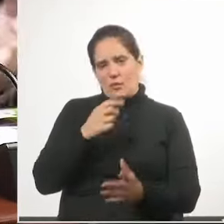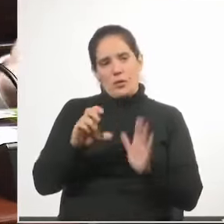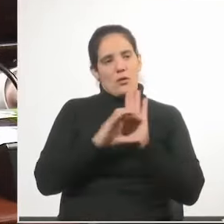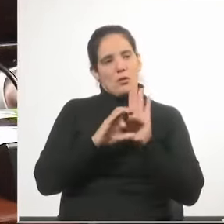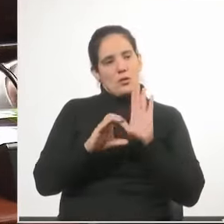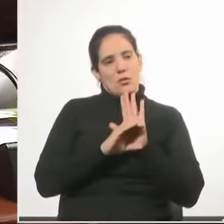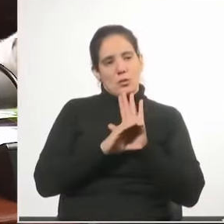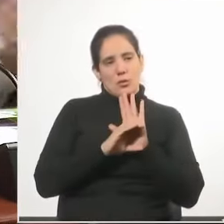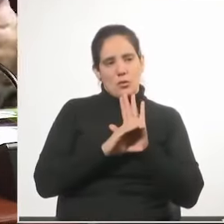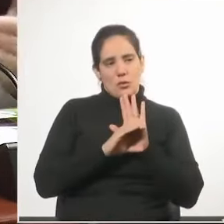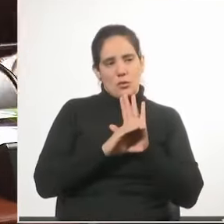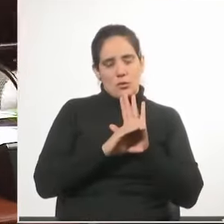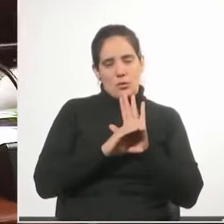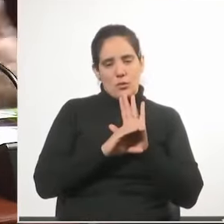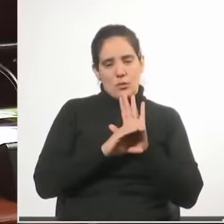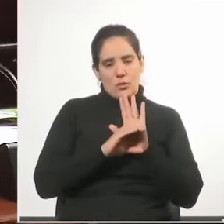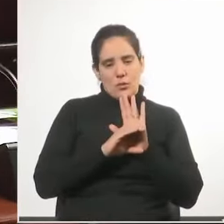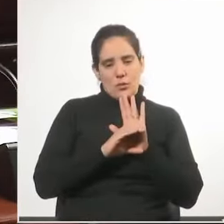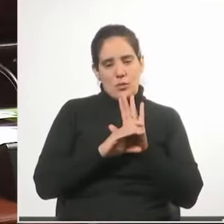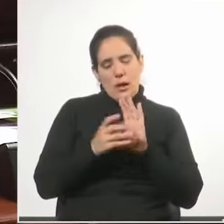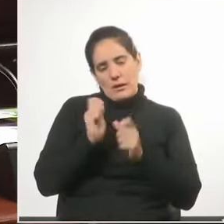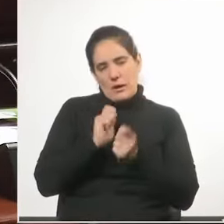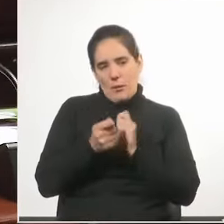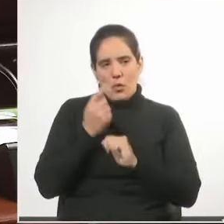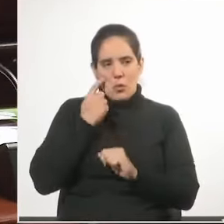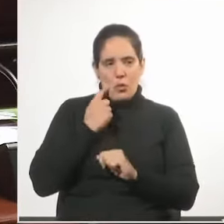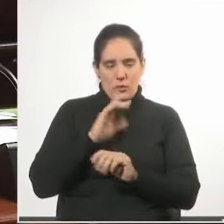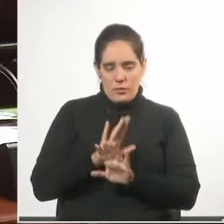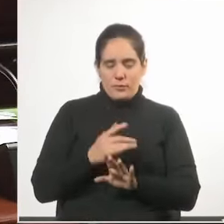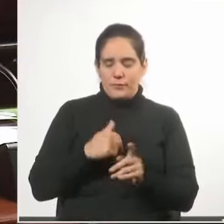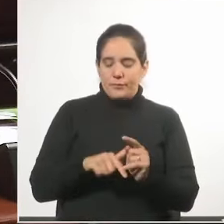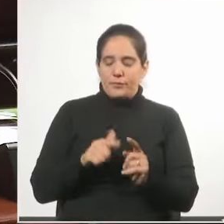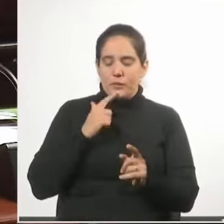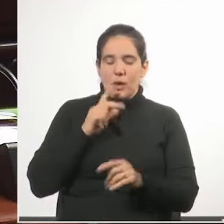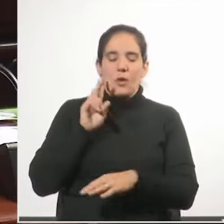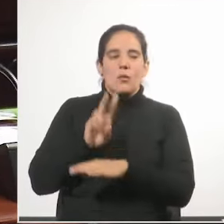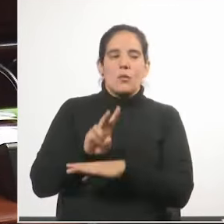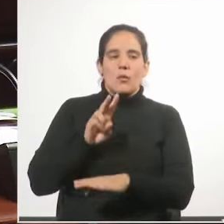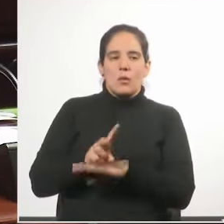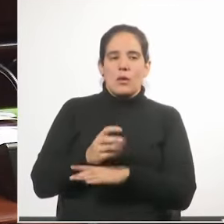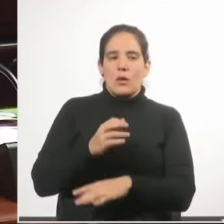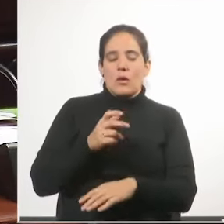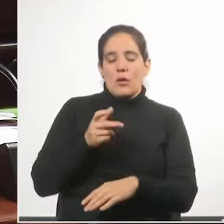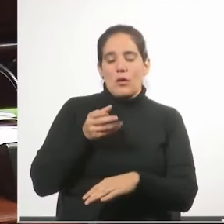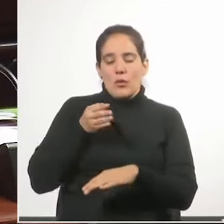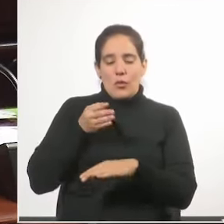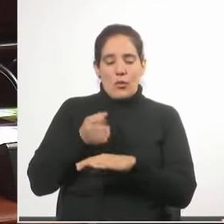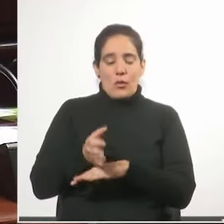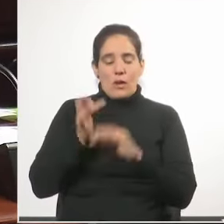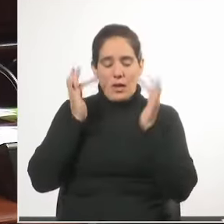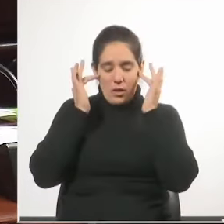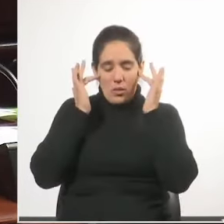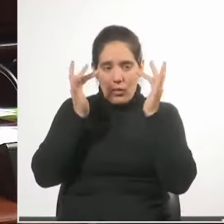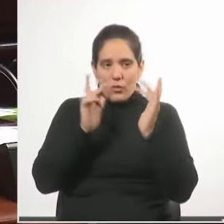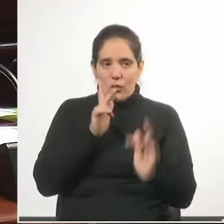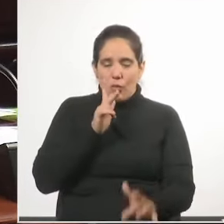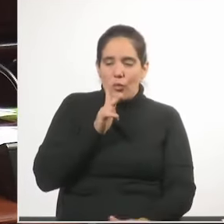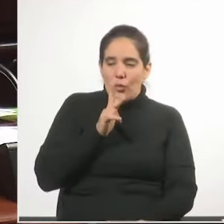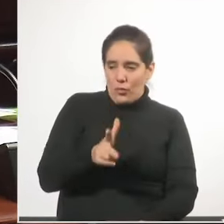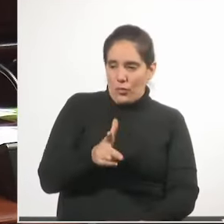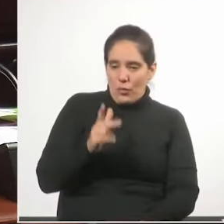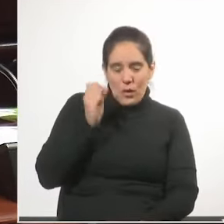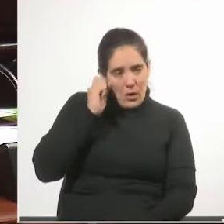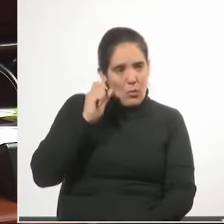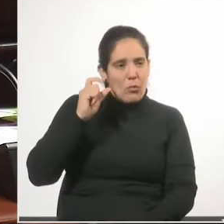34, eran el artículo 39 y 40, se dice, el cuidado y educación de los hijos para que éstos alcancen su plena